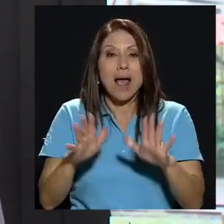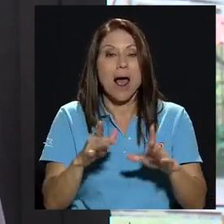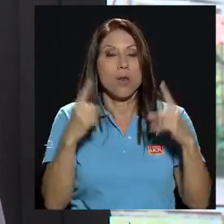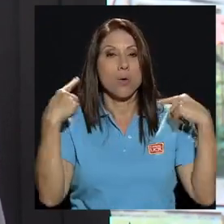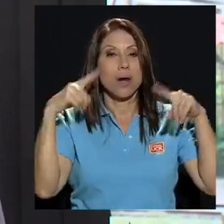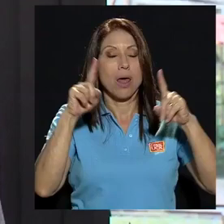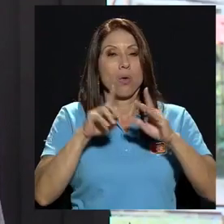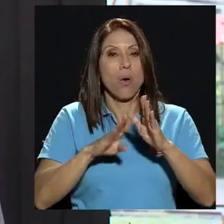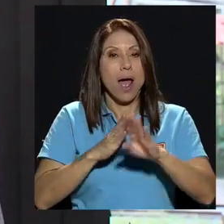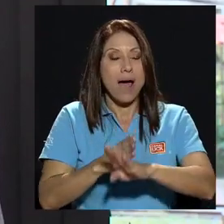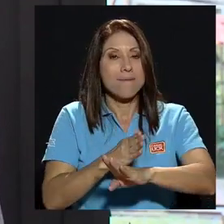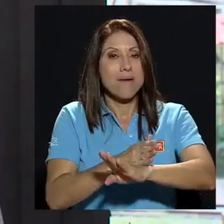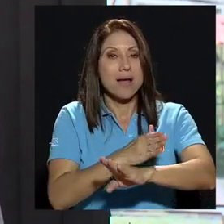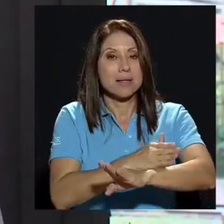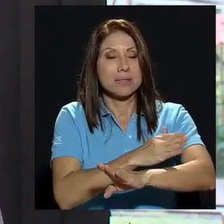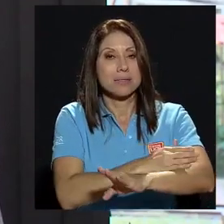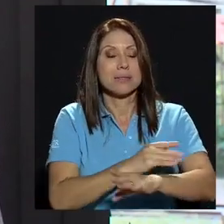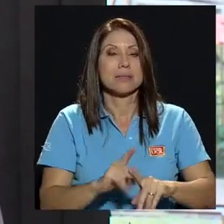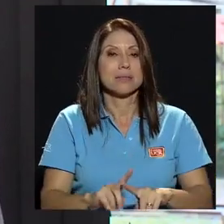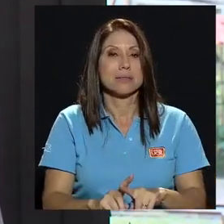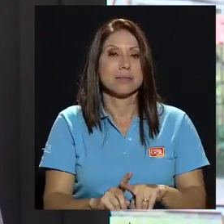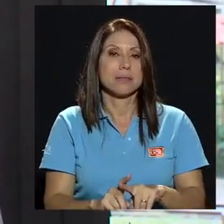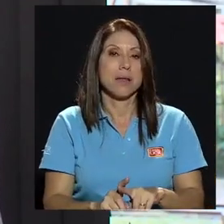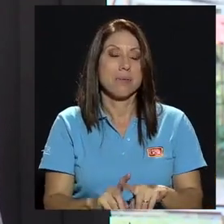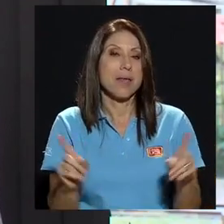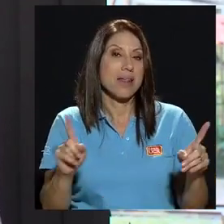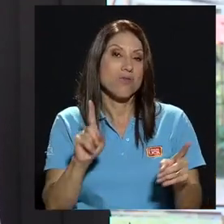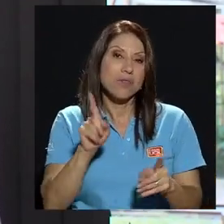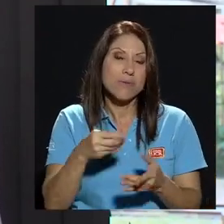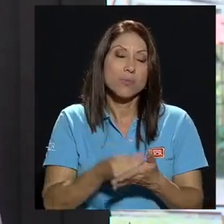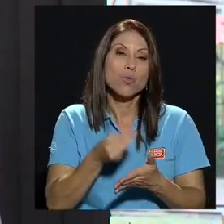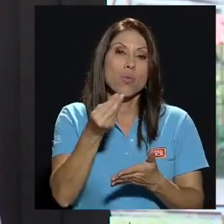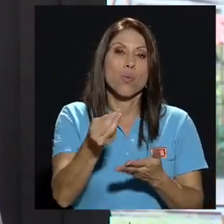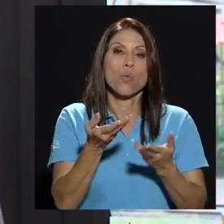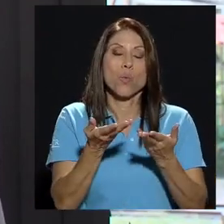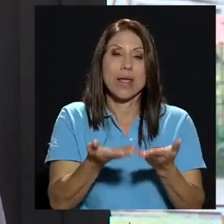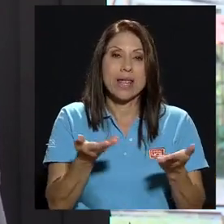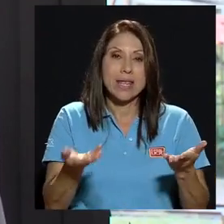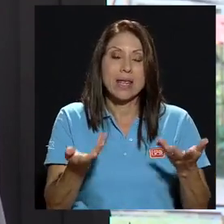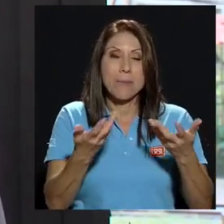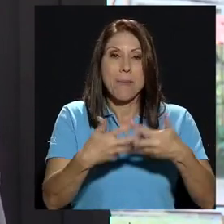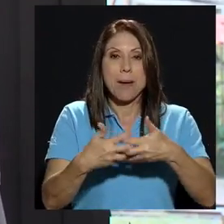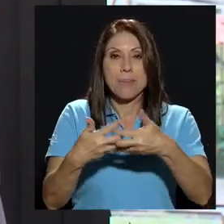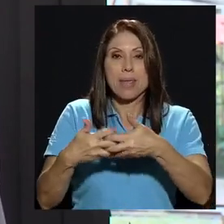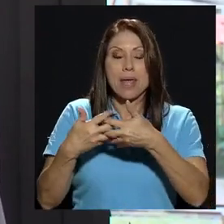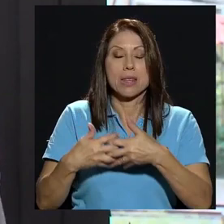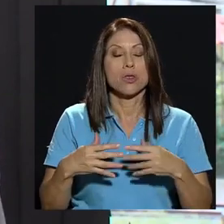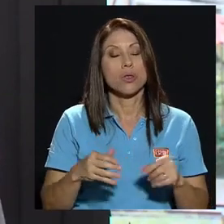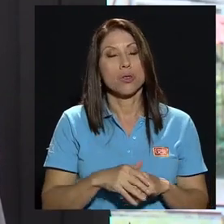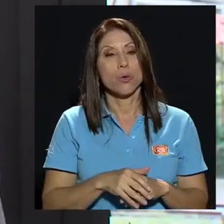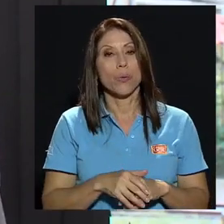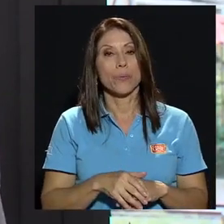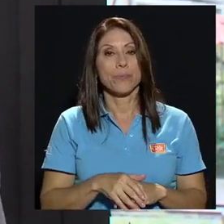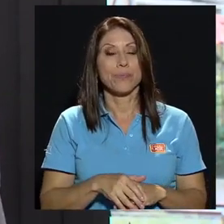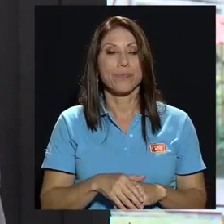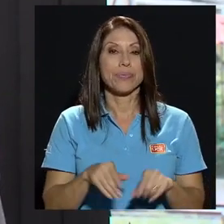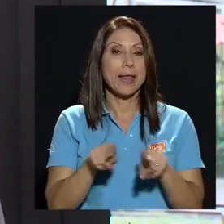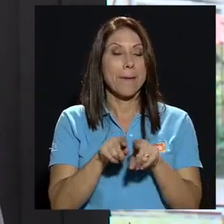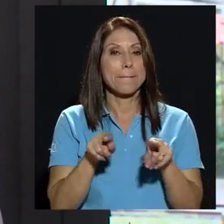en esa parte equipamiento por un lado por otro lado